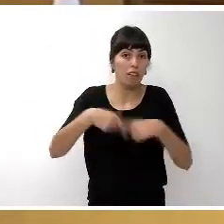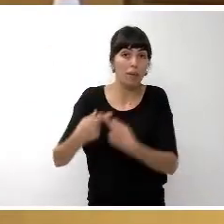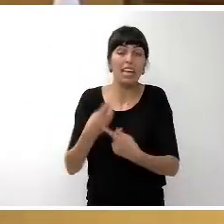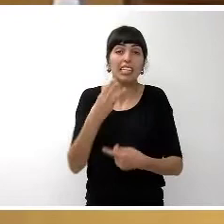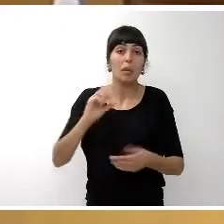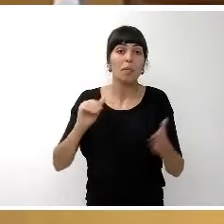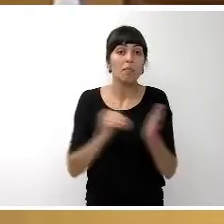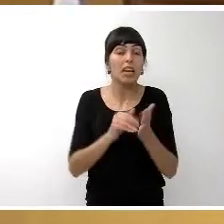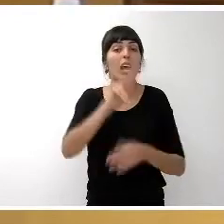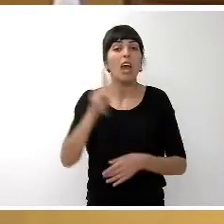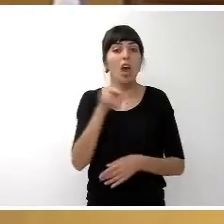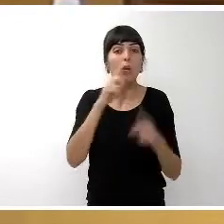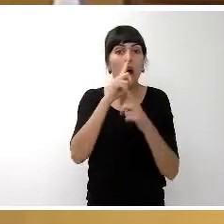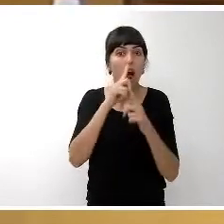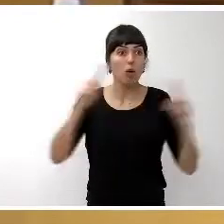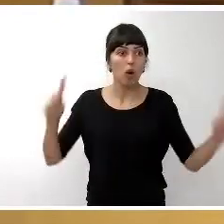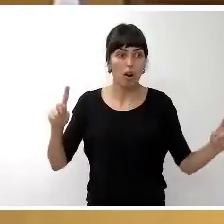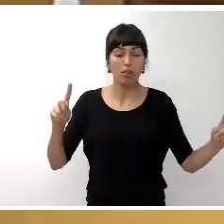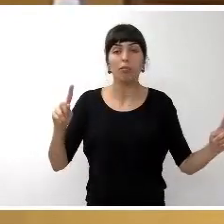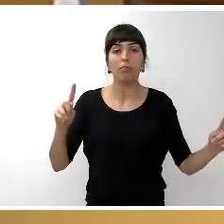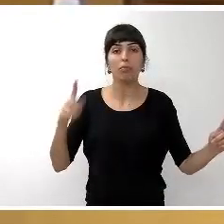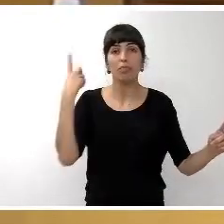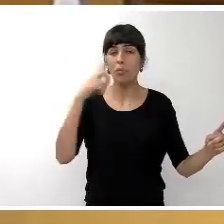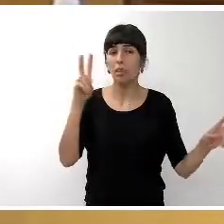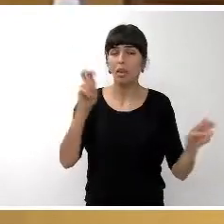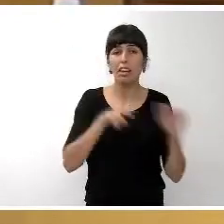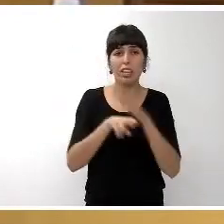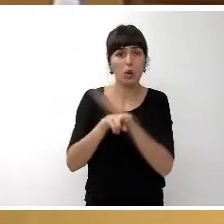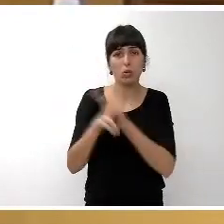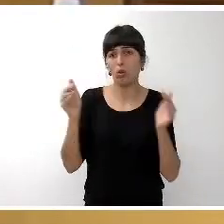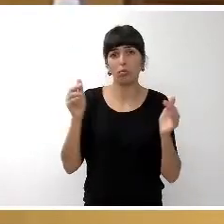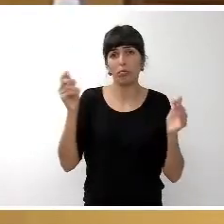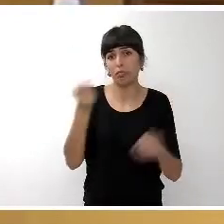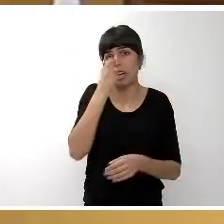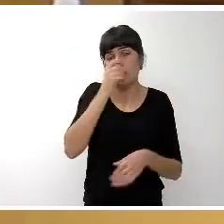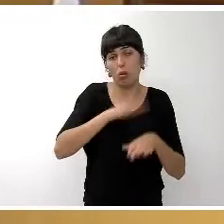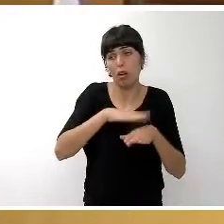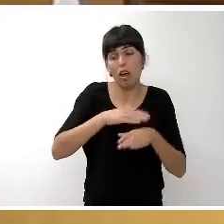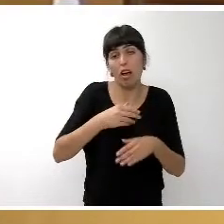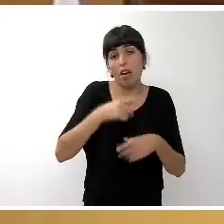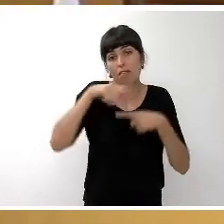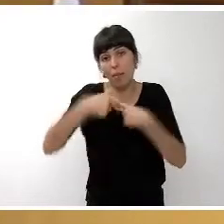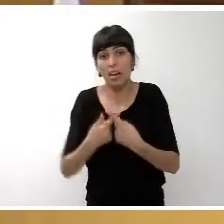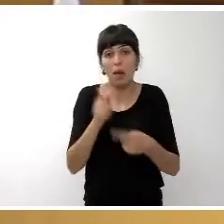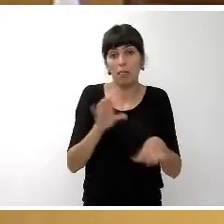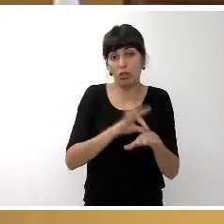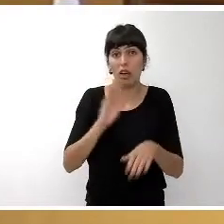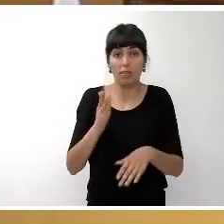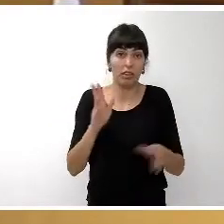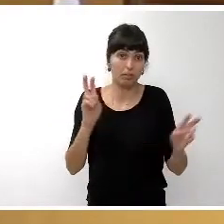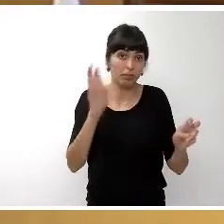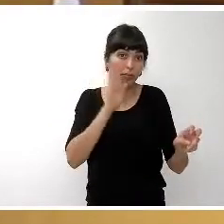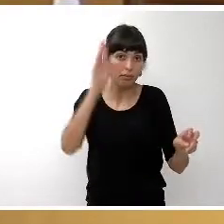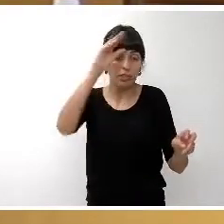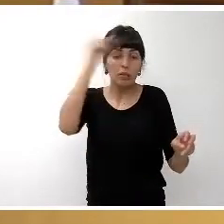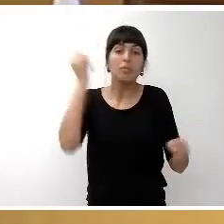escasa dotación de recursos sociosanitarios específicos con que se cuenta para afrontar las necesidades de las personas y familias afectadas. Conscientes de que a pesar